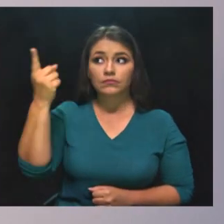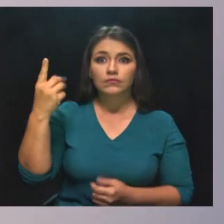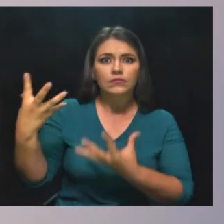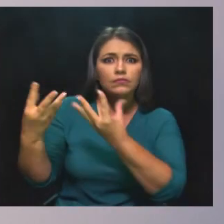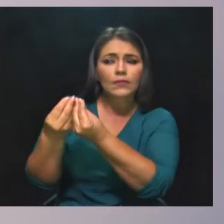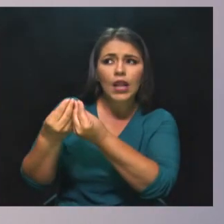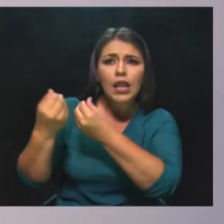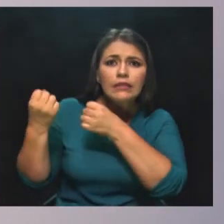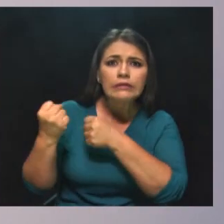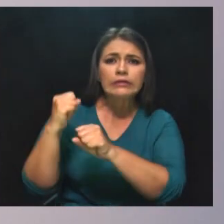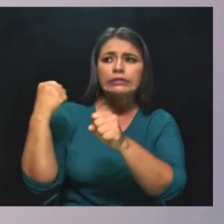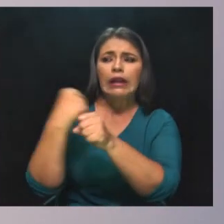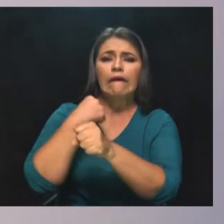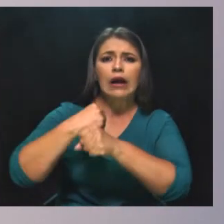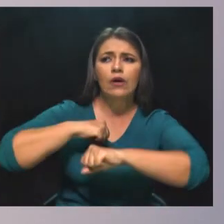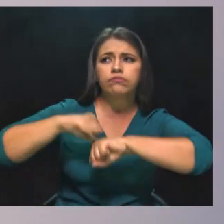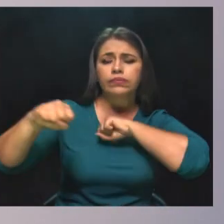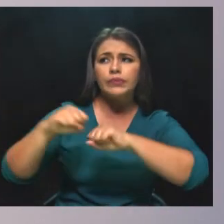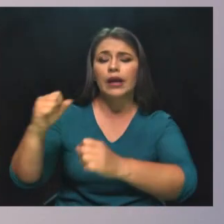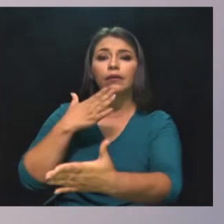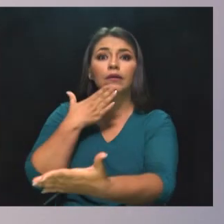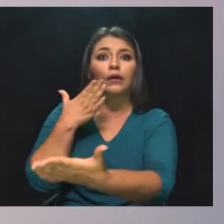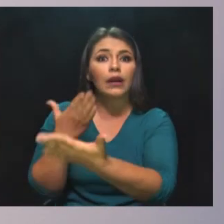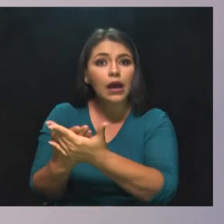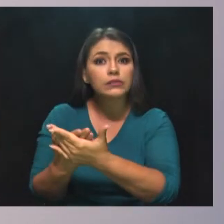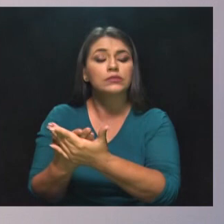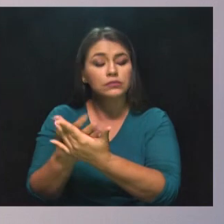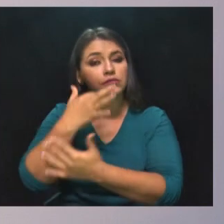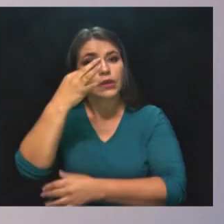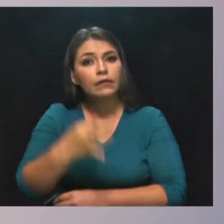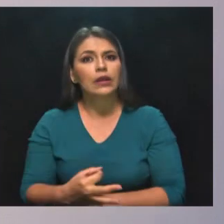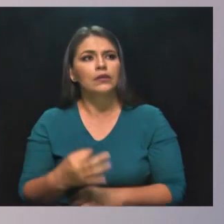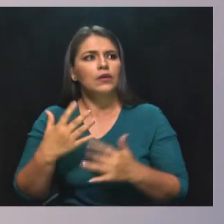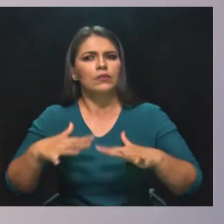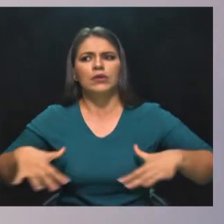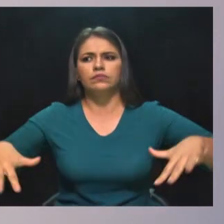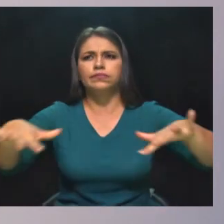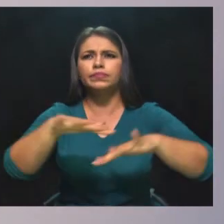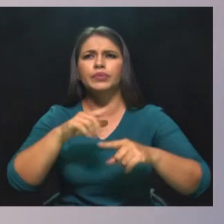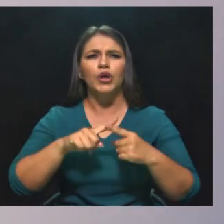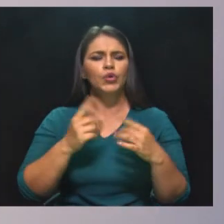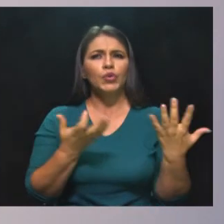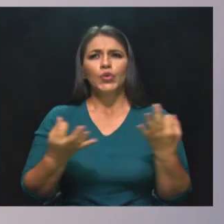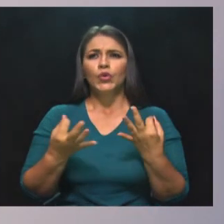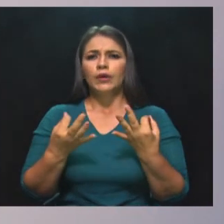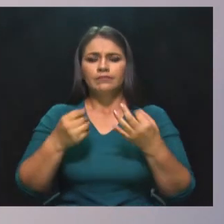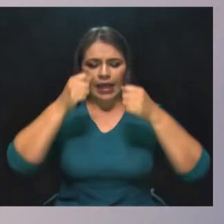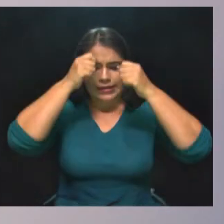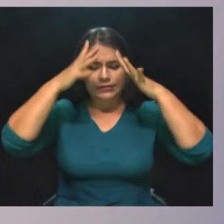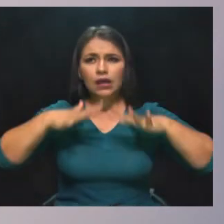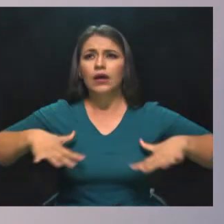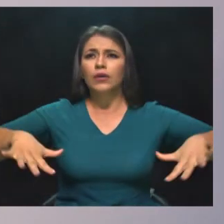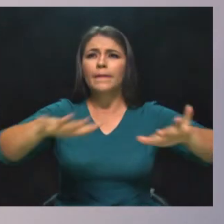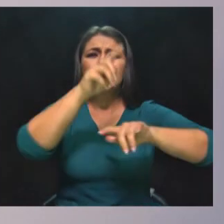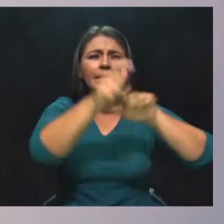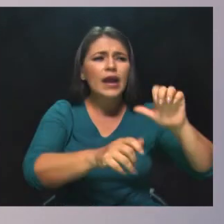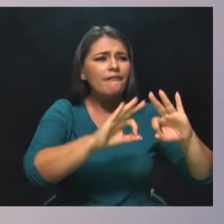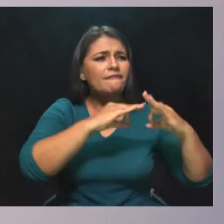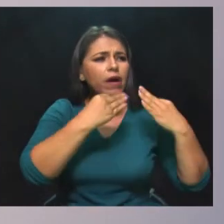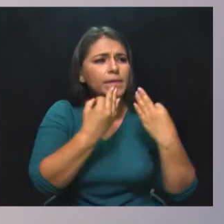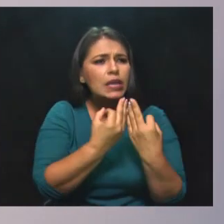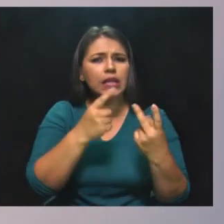para, en medio de la contención del coronavirus, dirigir la acción de protección del Estado a las personas y familias